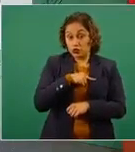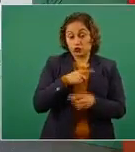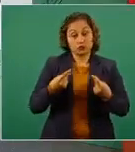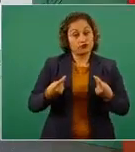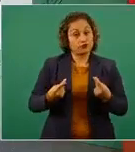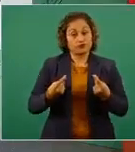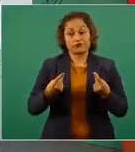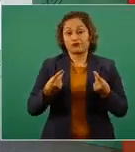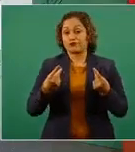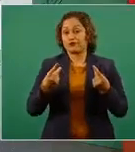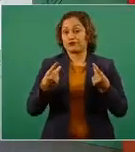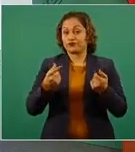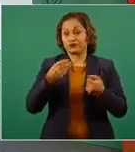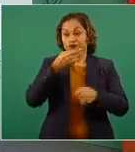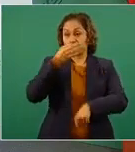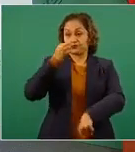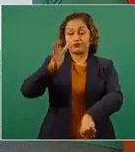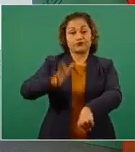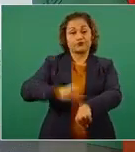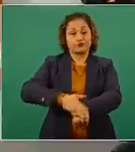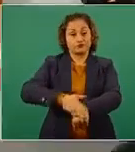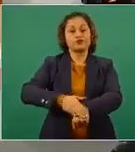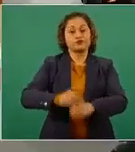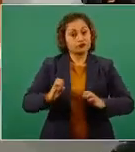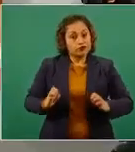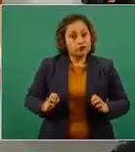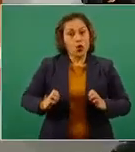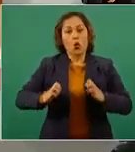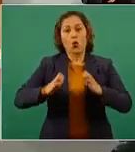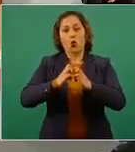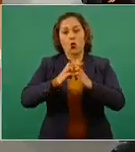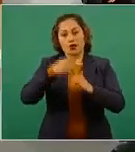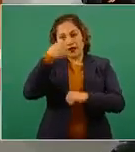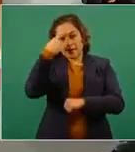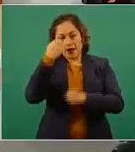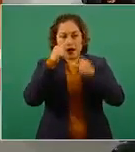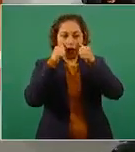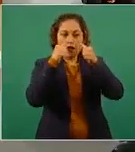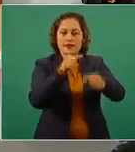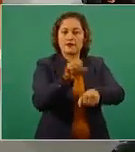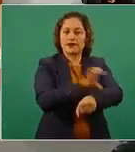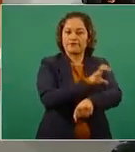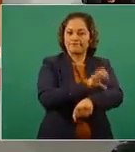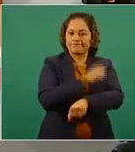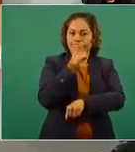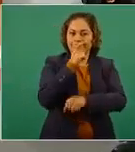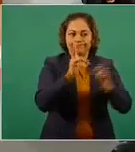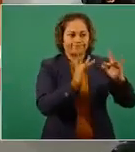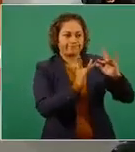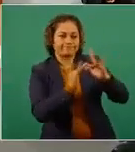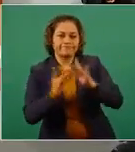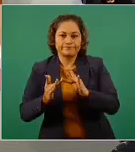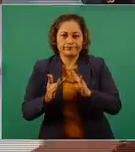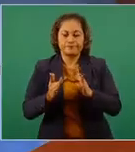inmediatamente declaramos el estado operativo de alerta en el Sistema Intercanotado Nacional. Con esta condición,